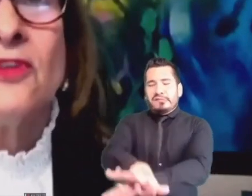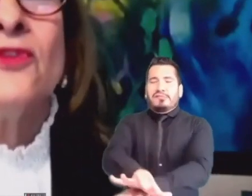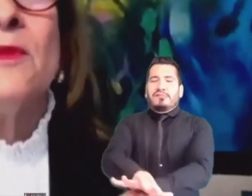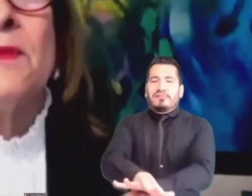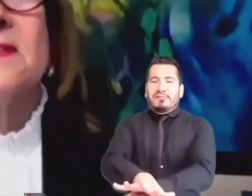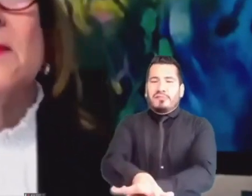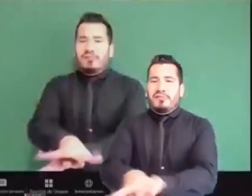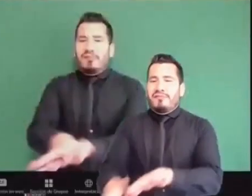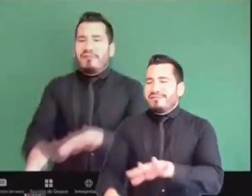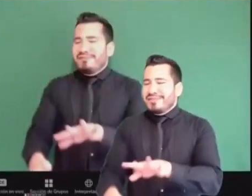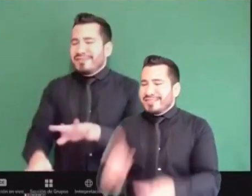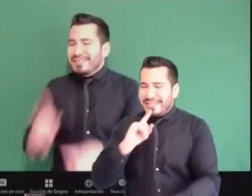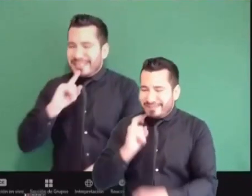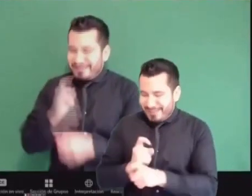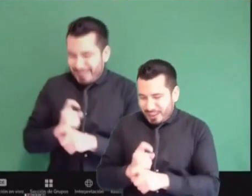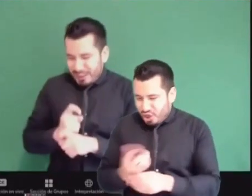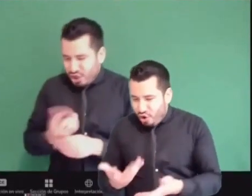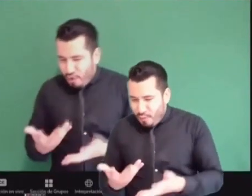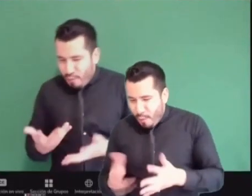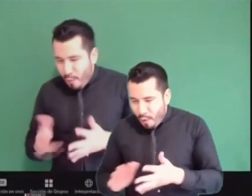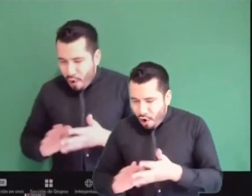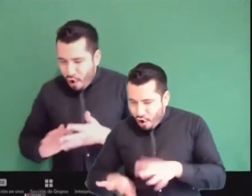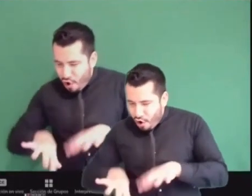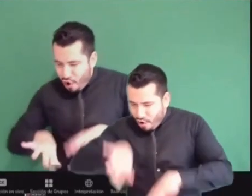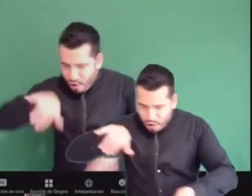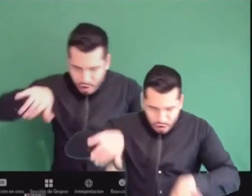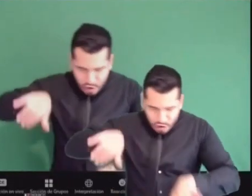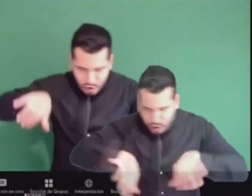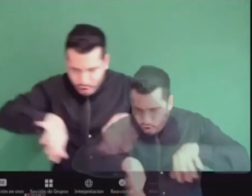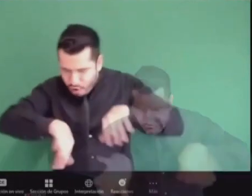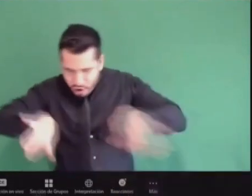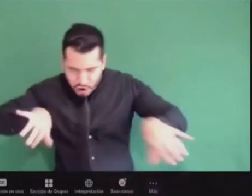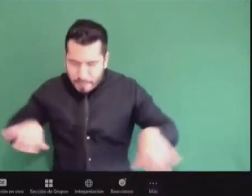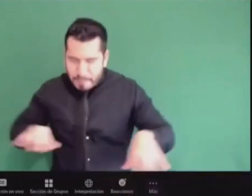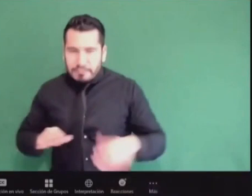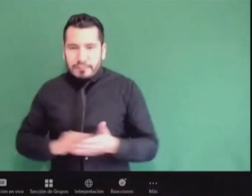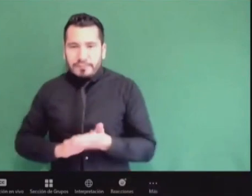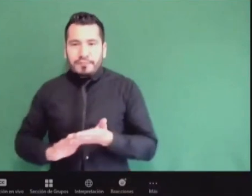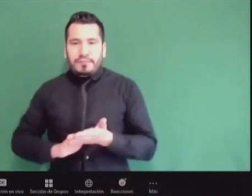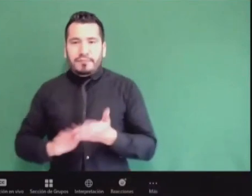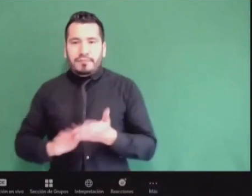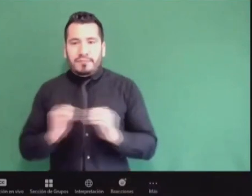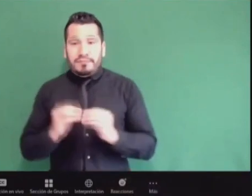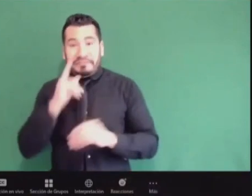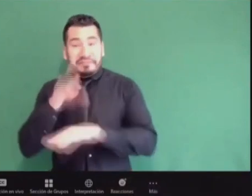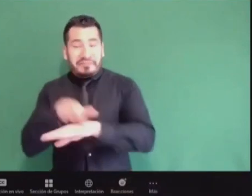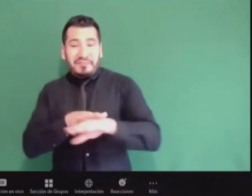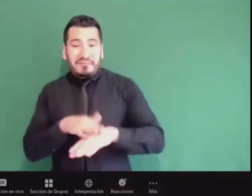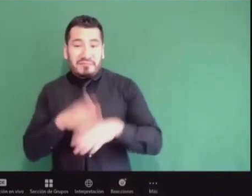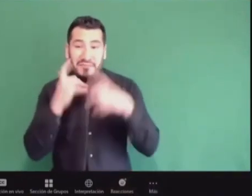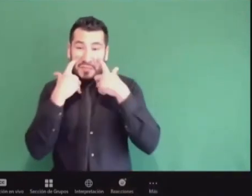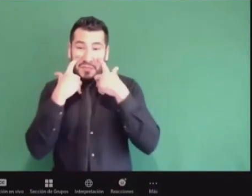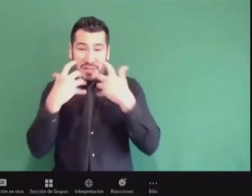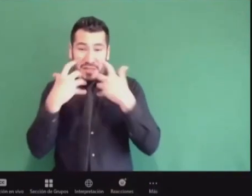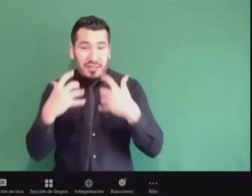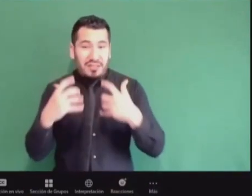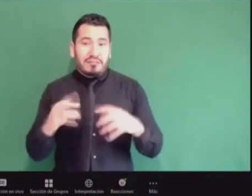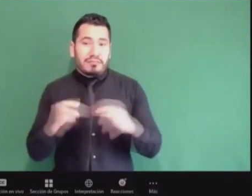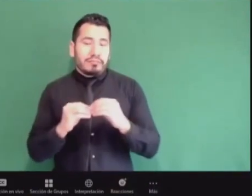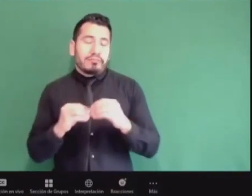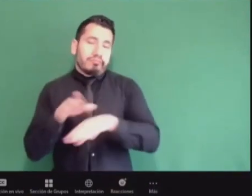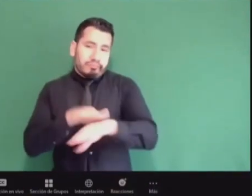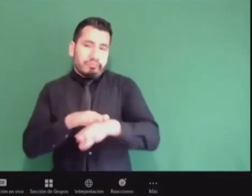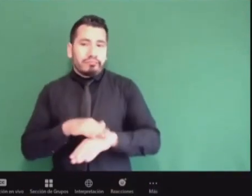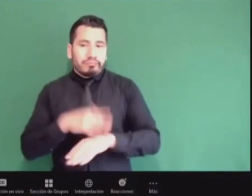Esos son mis pensamientos y excusenme si soy tan exagerada, pero siempre he creído que en eso tenemos que estar muy duros